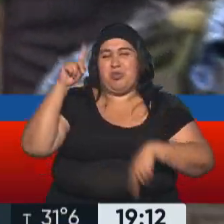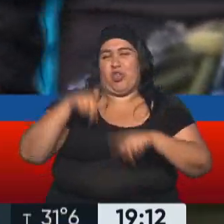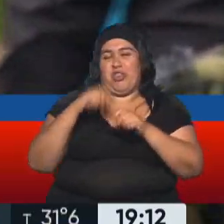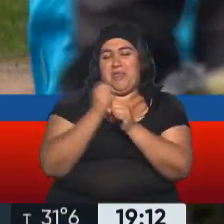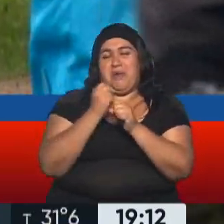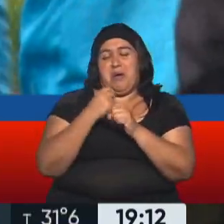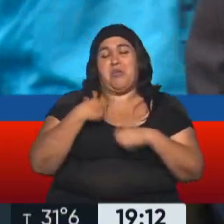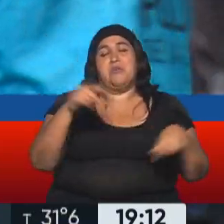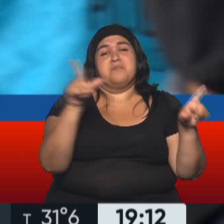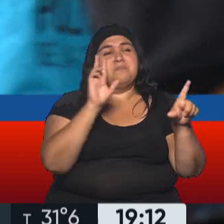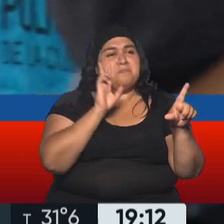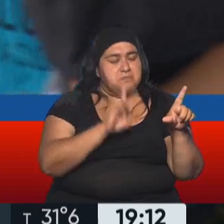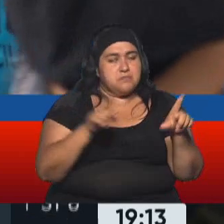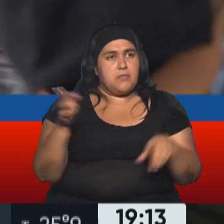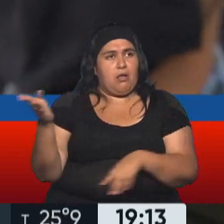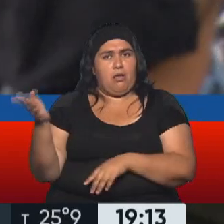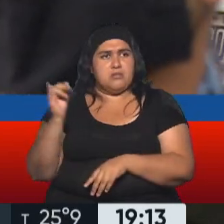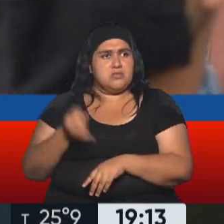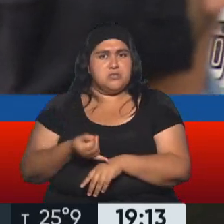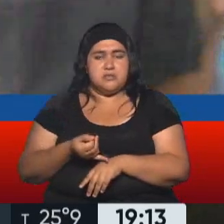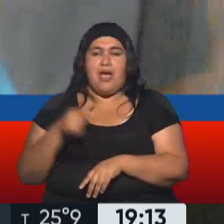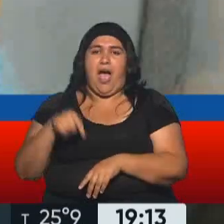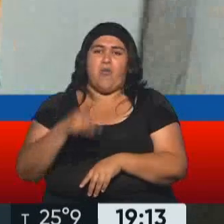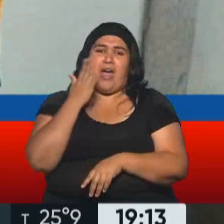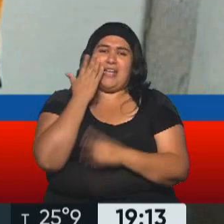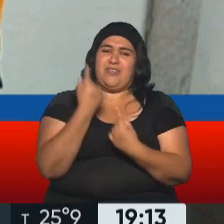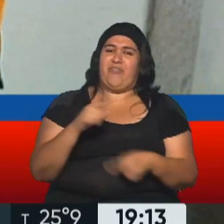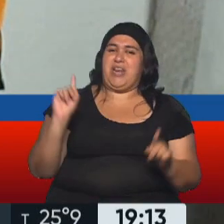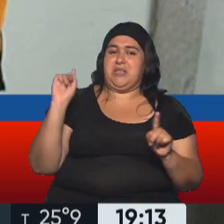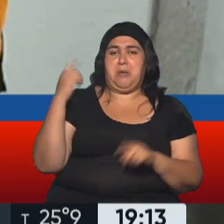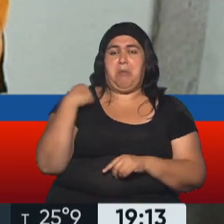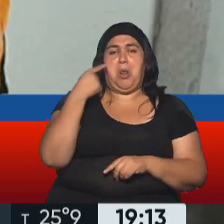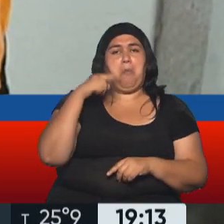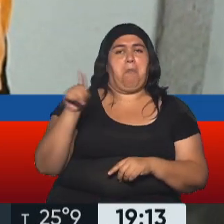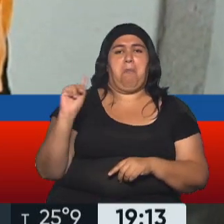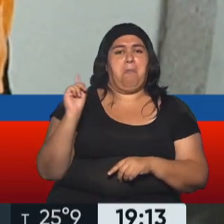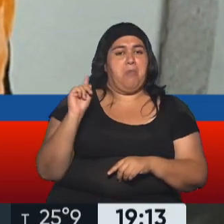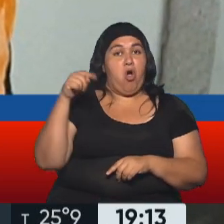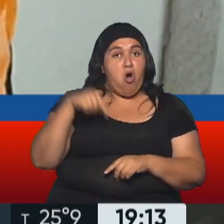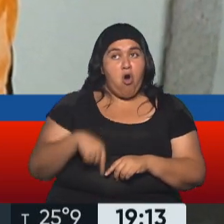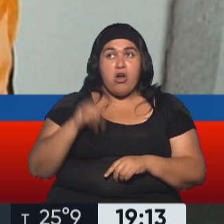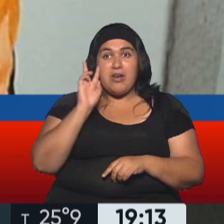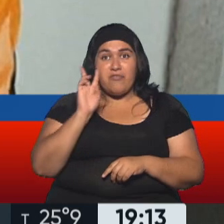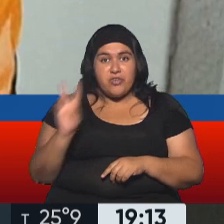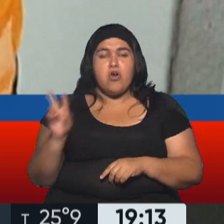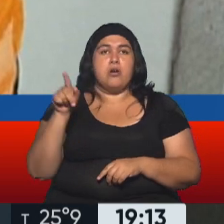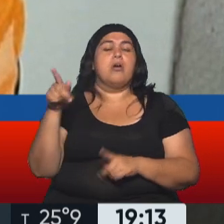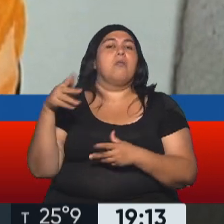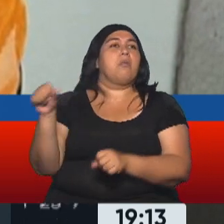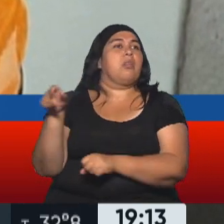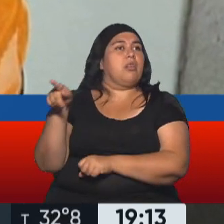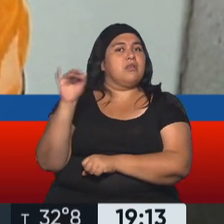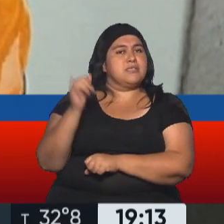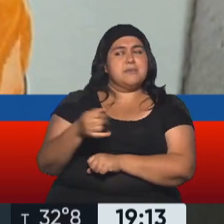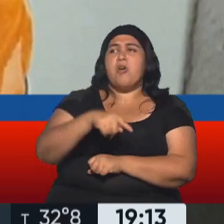día. Claro. La había visto, pero tiene una apariencia diferente ahora. Claro, pero no la había conocido. Hoy cuando la vi, sí dije que ella. ¿Y también usted pudo hablar